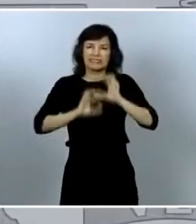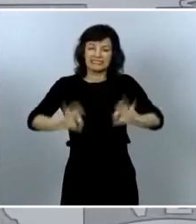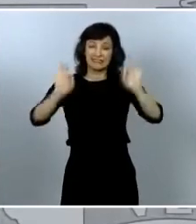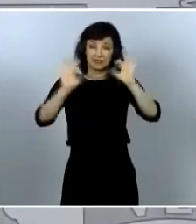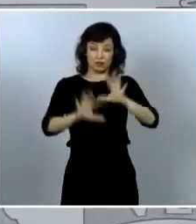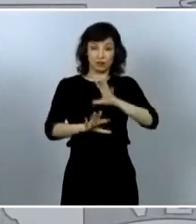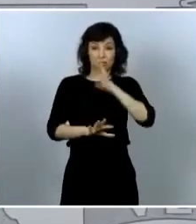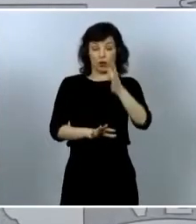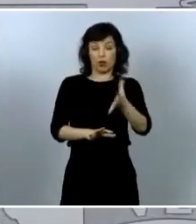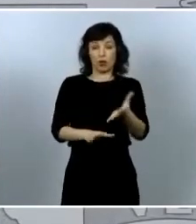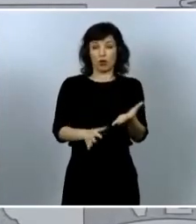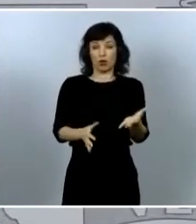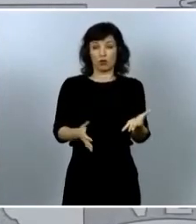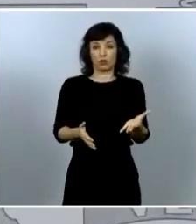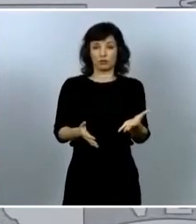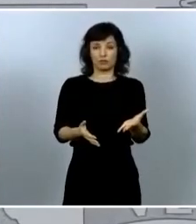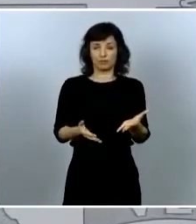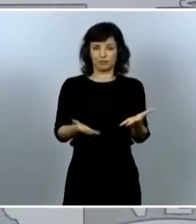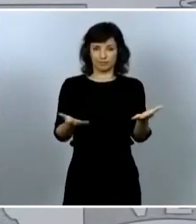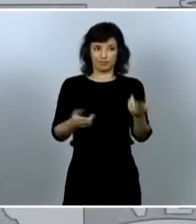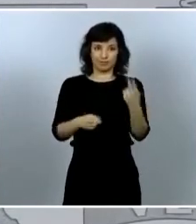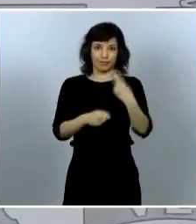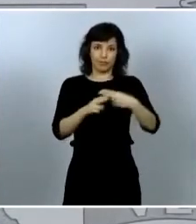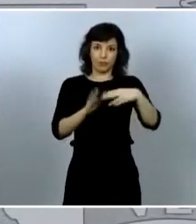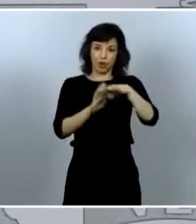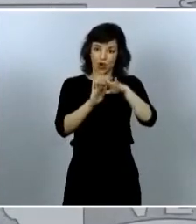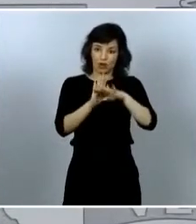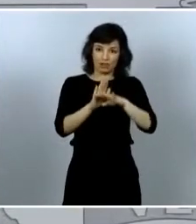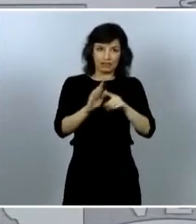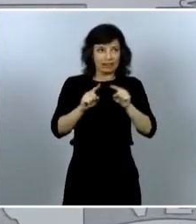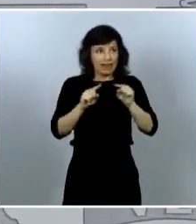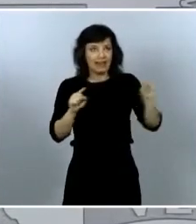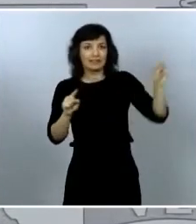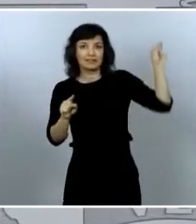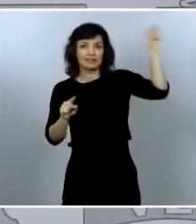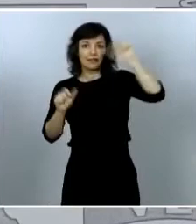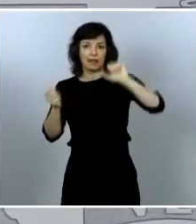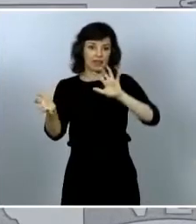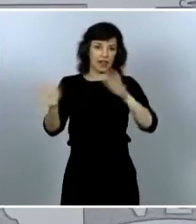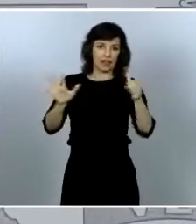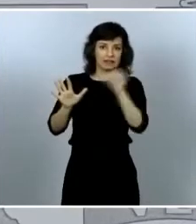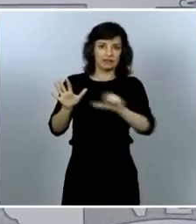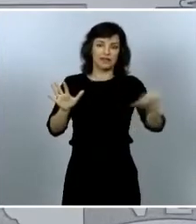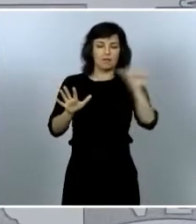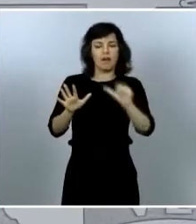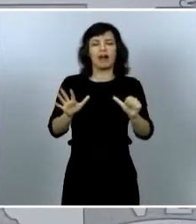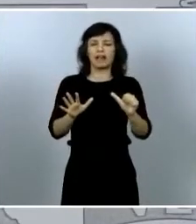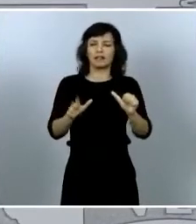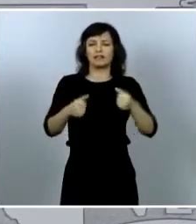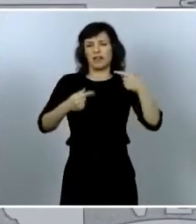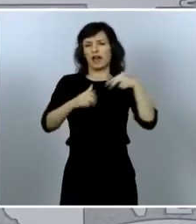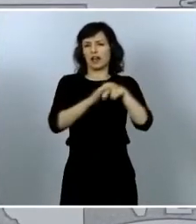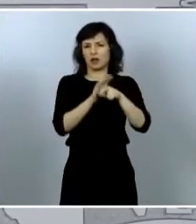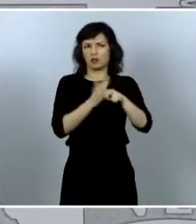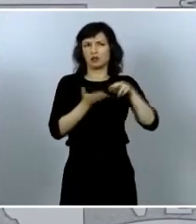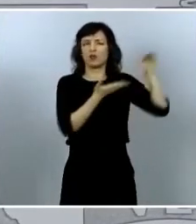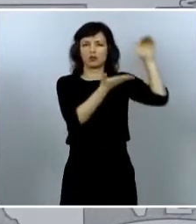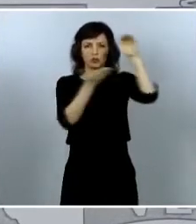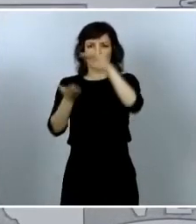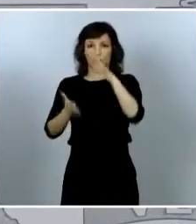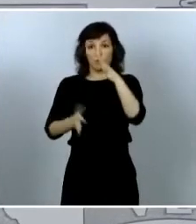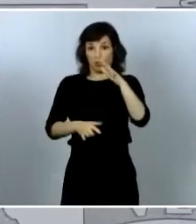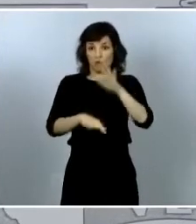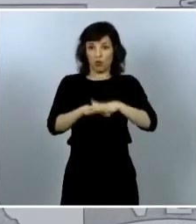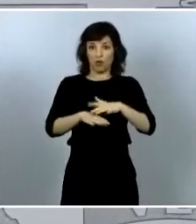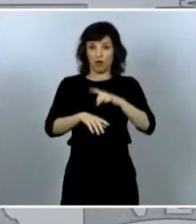digamos las políticas que han tenido que poner en marcha a lo largo de estas últimas semanas como consecuencia de esta emergencia sanitaria. Las